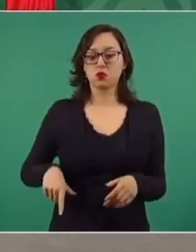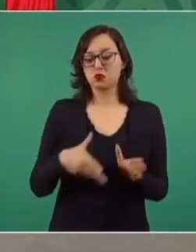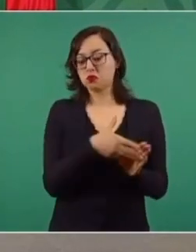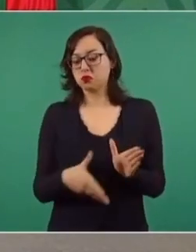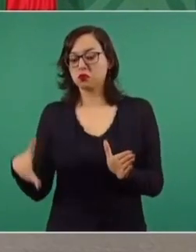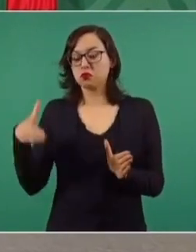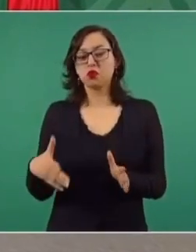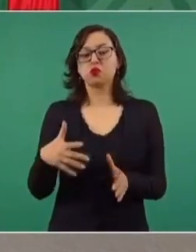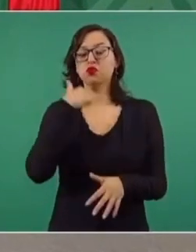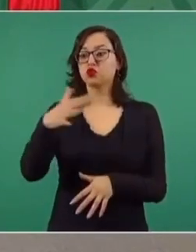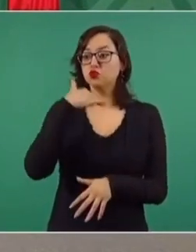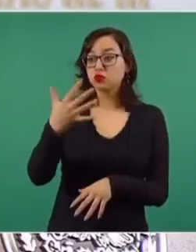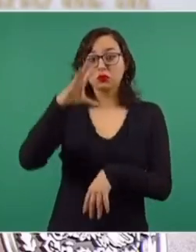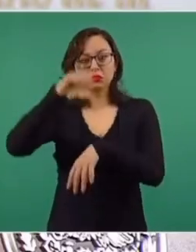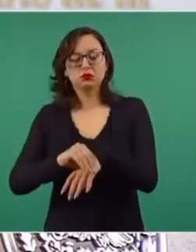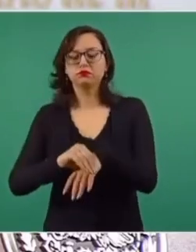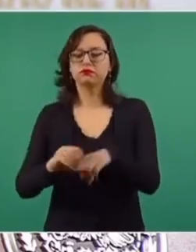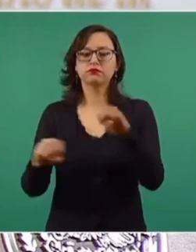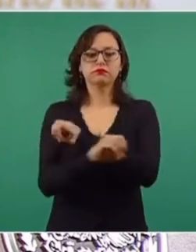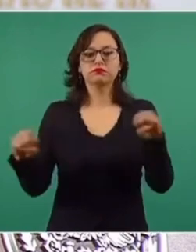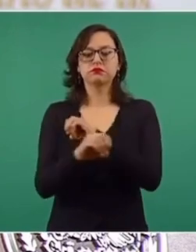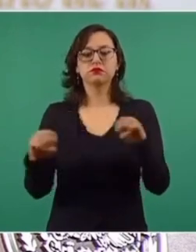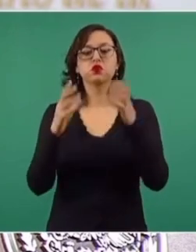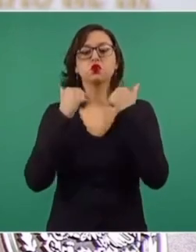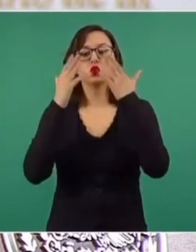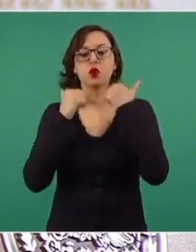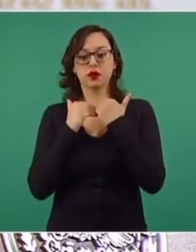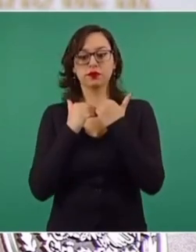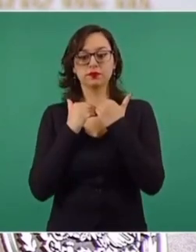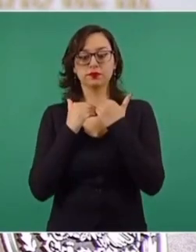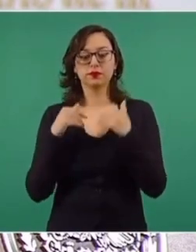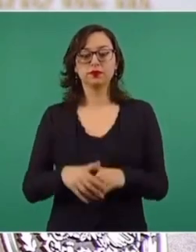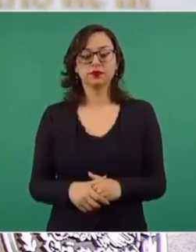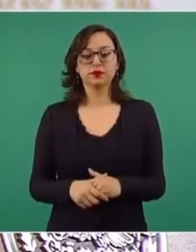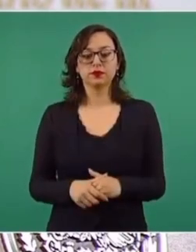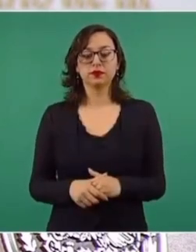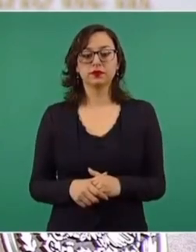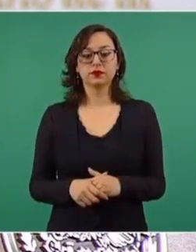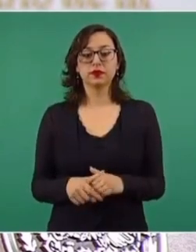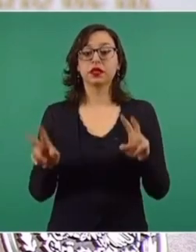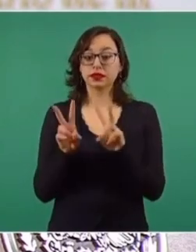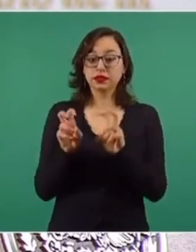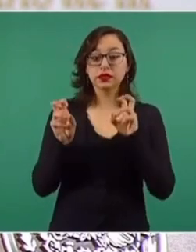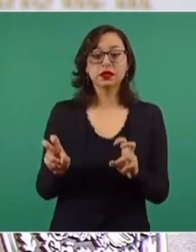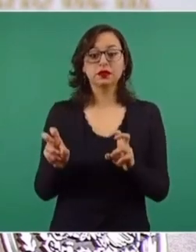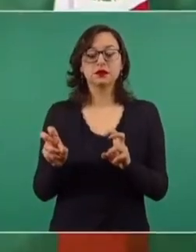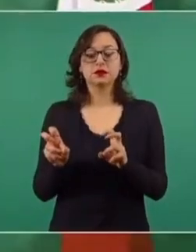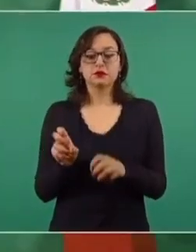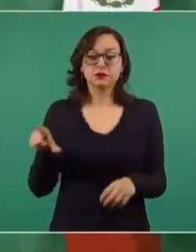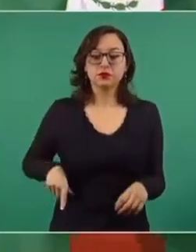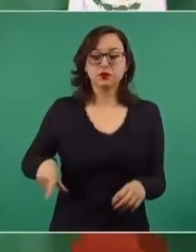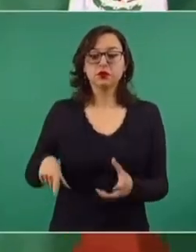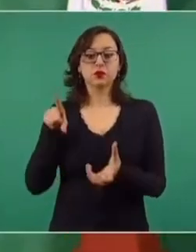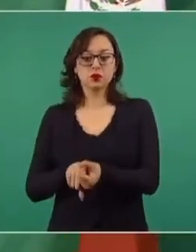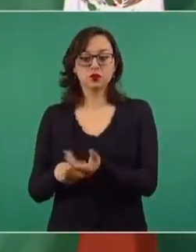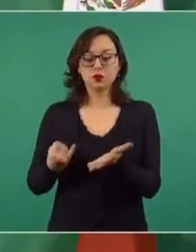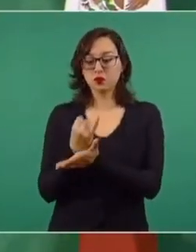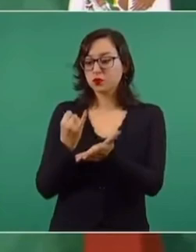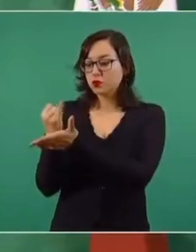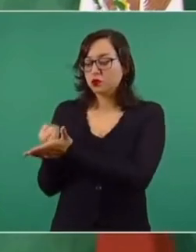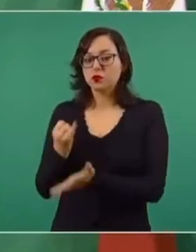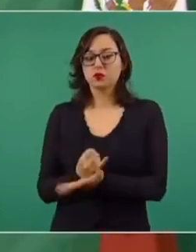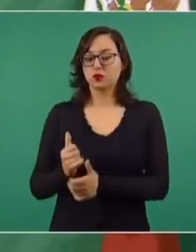en el gobierno. En lo que corresponde a las decisiones que se toman